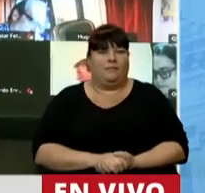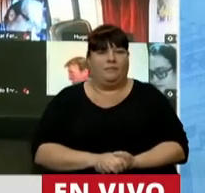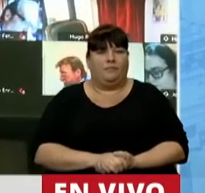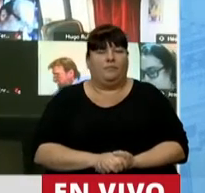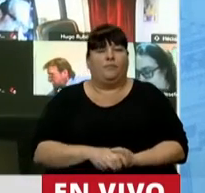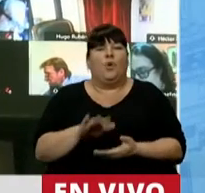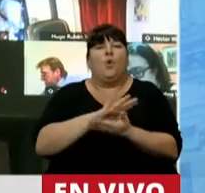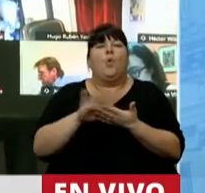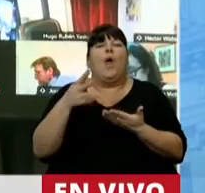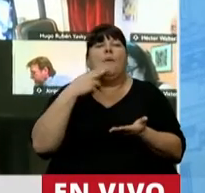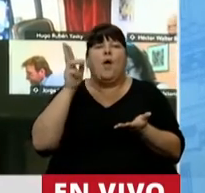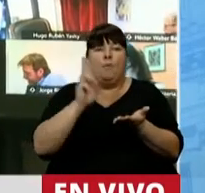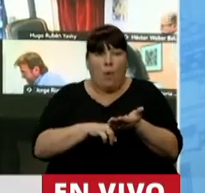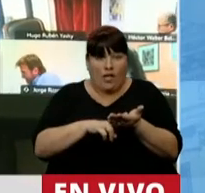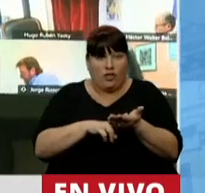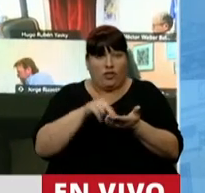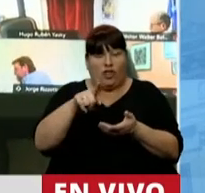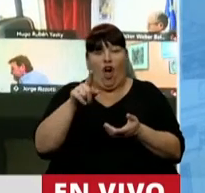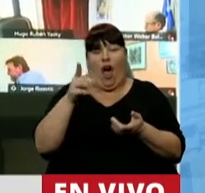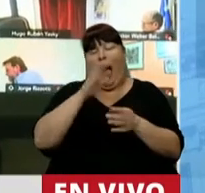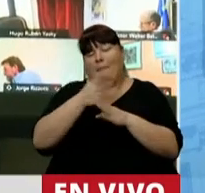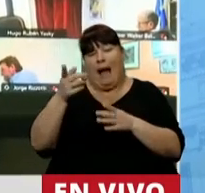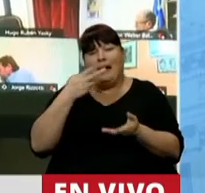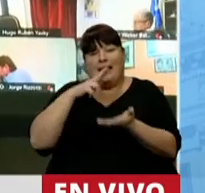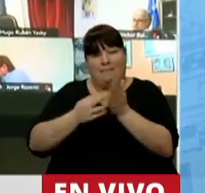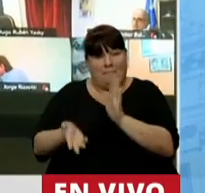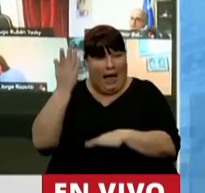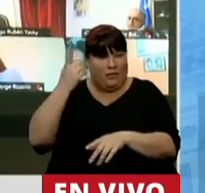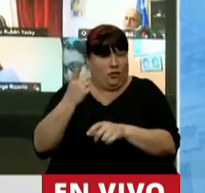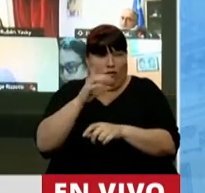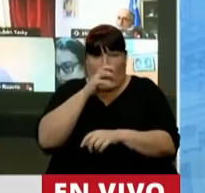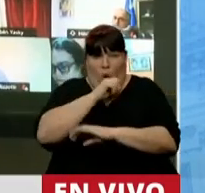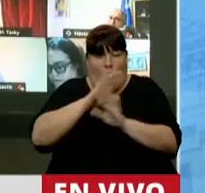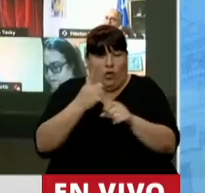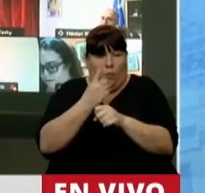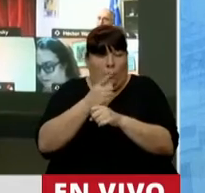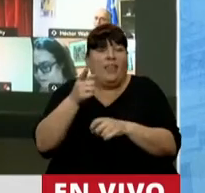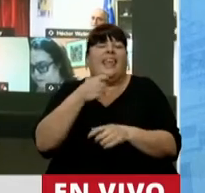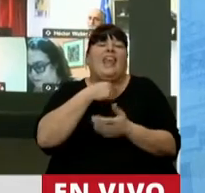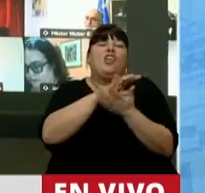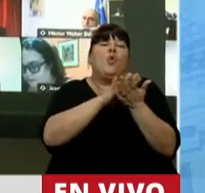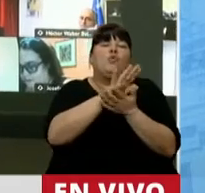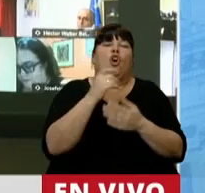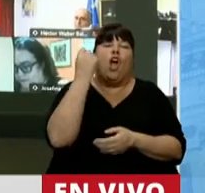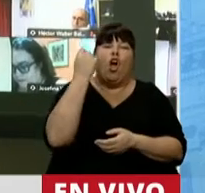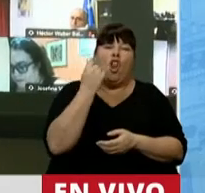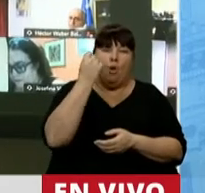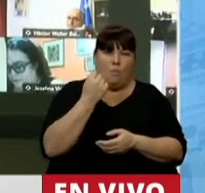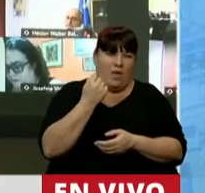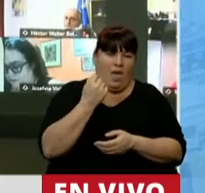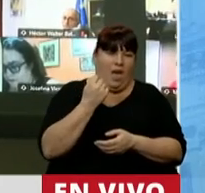El nuevo impuesto, además de subir la presión tributaria de por sí insoportable, si se quiere sanear la economía,